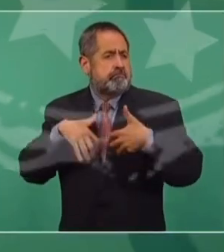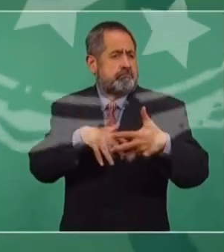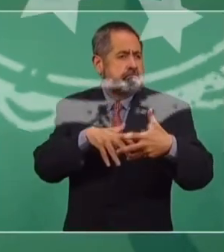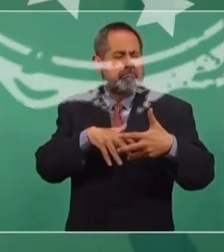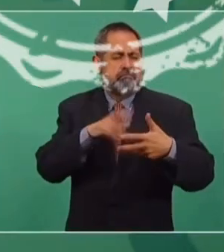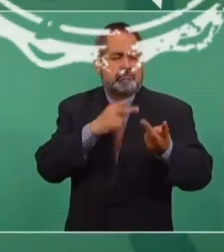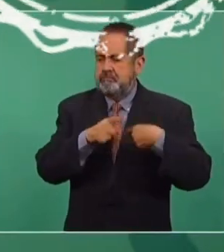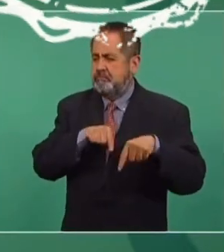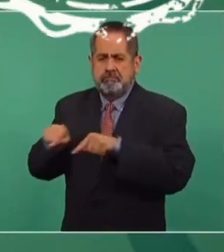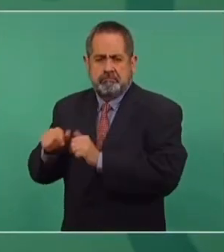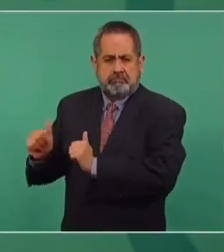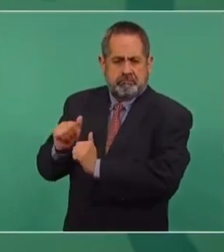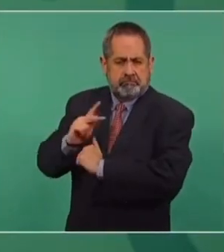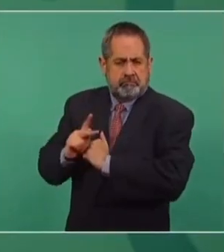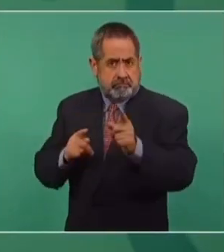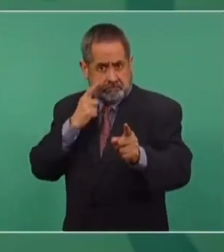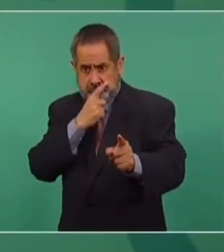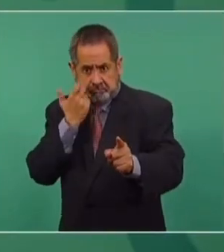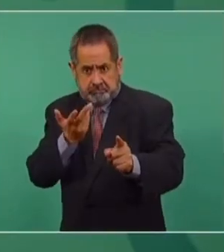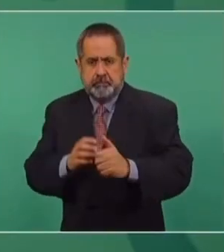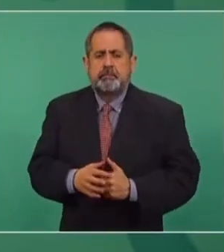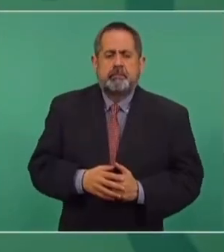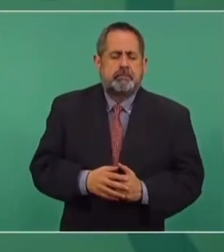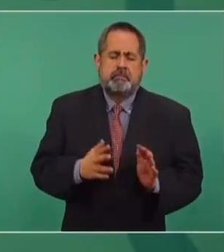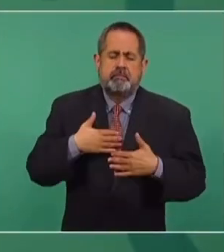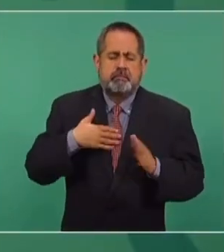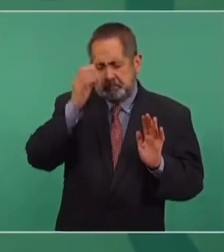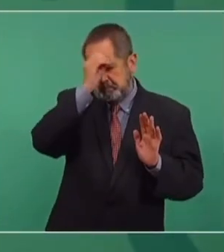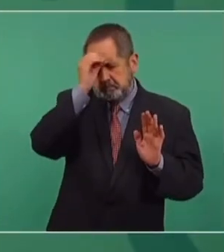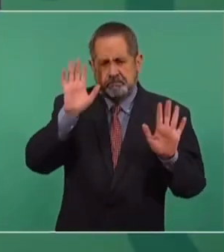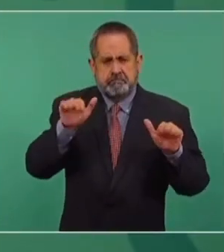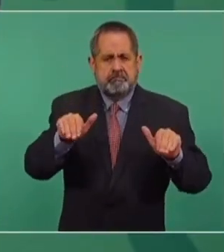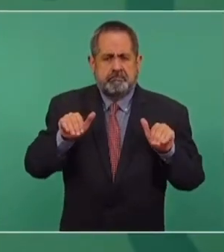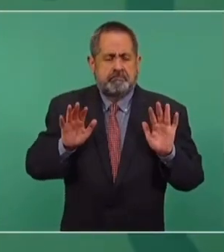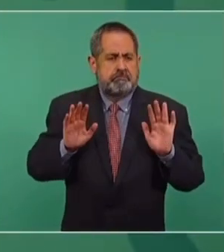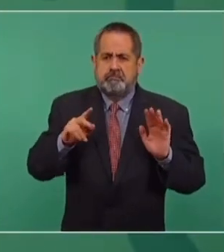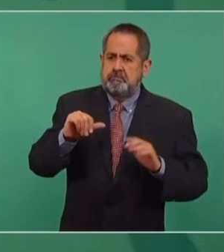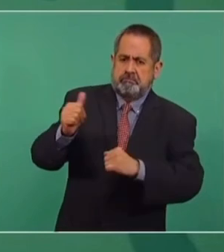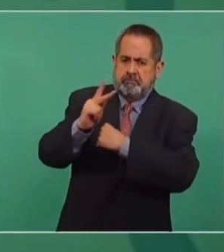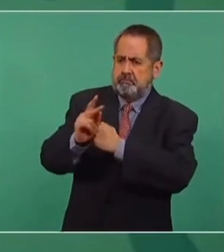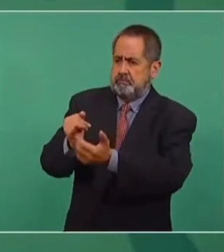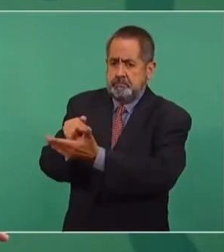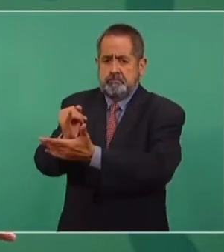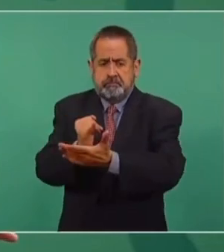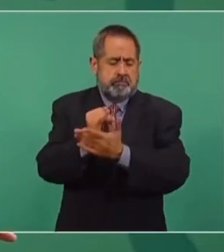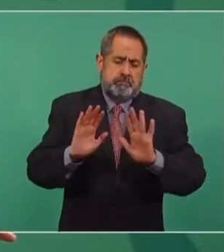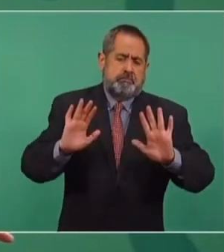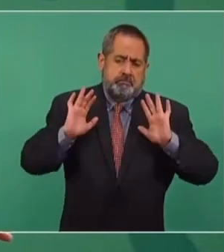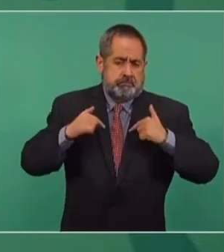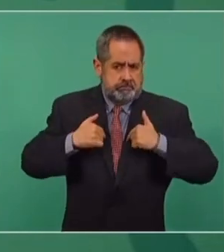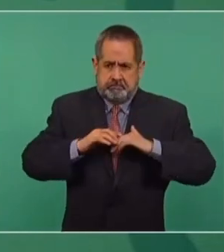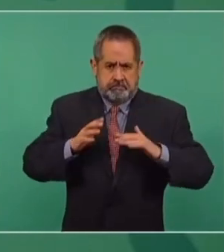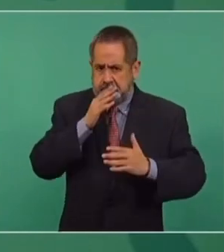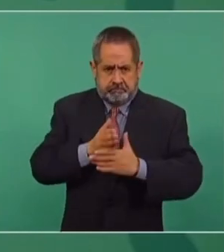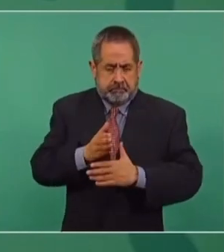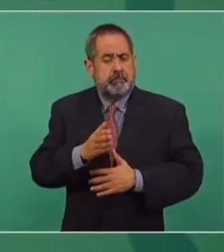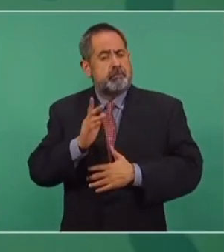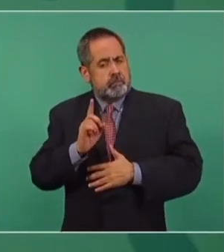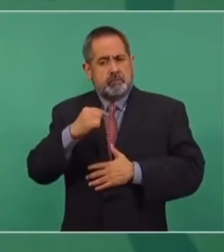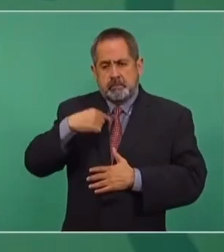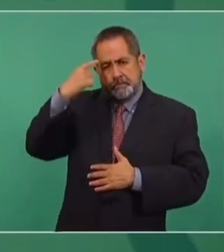Obviamente no tengo opinión, son decisiones de otro país. Yo sí pienso que